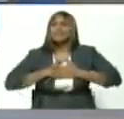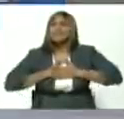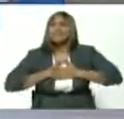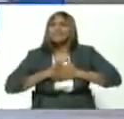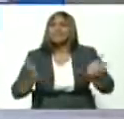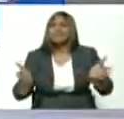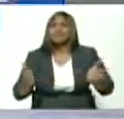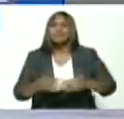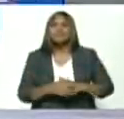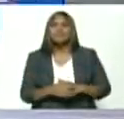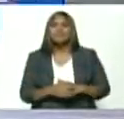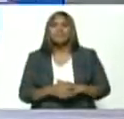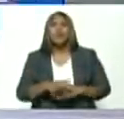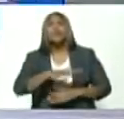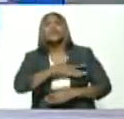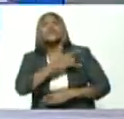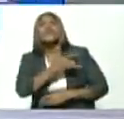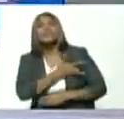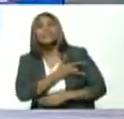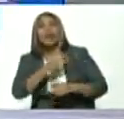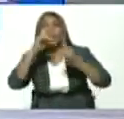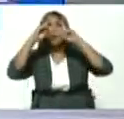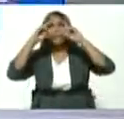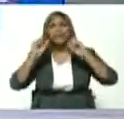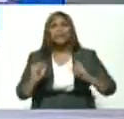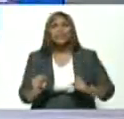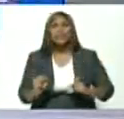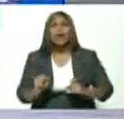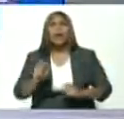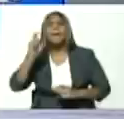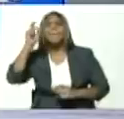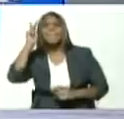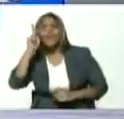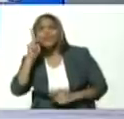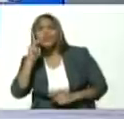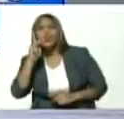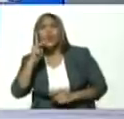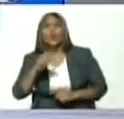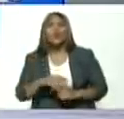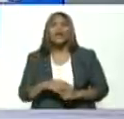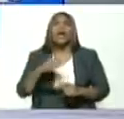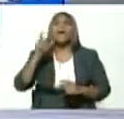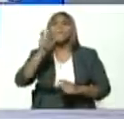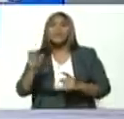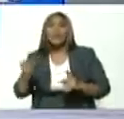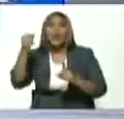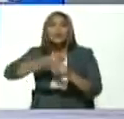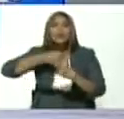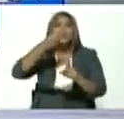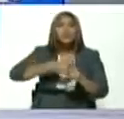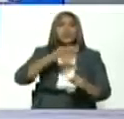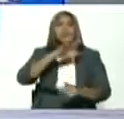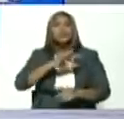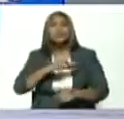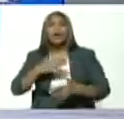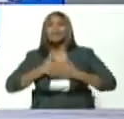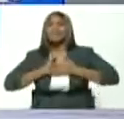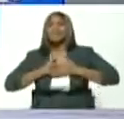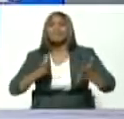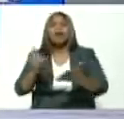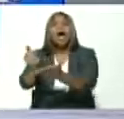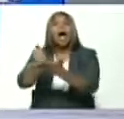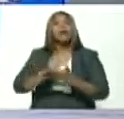universidades, especialistas, académicos, luchadores sociales? ¿Están dispuestos a ayudarnos